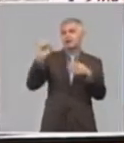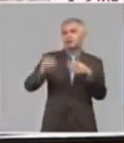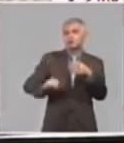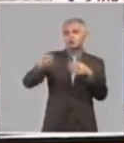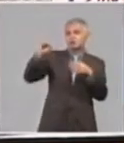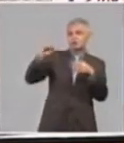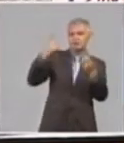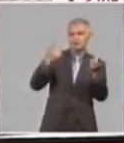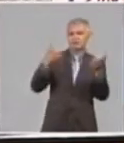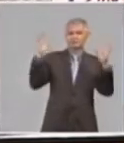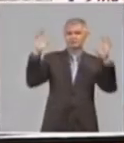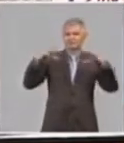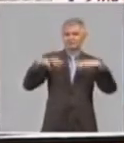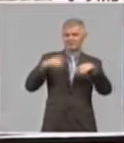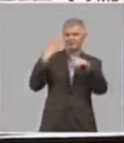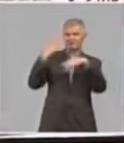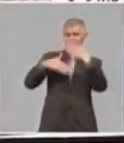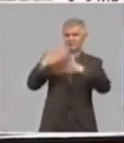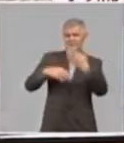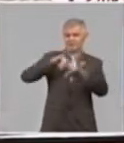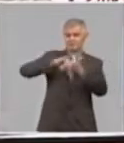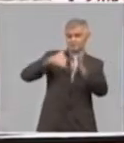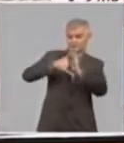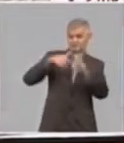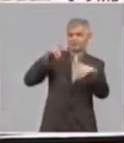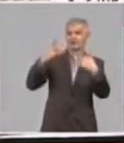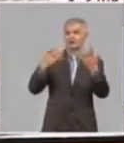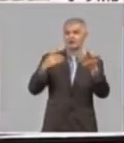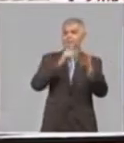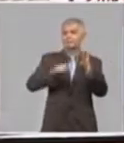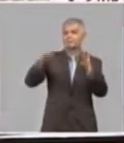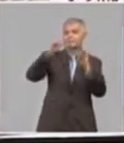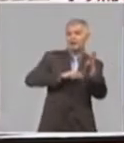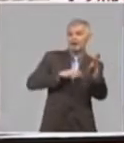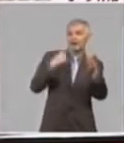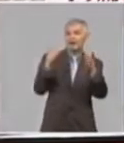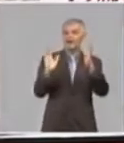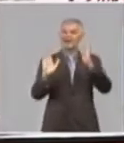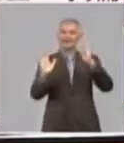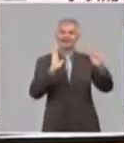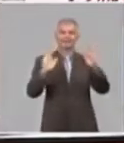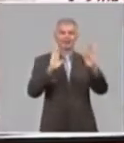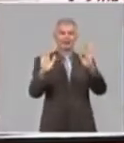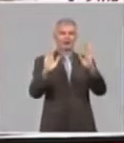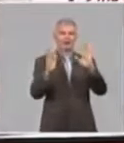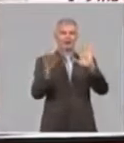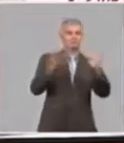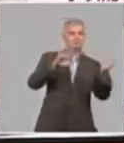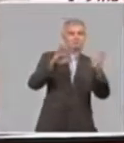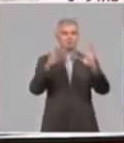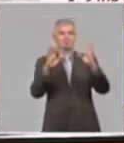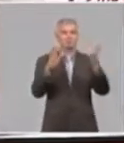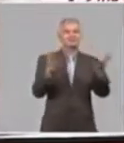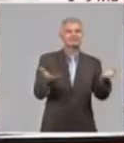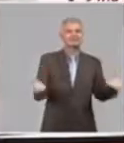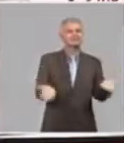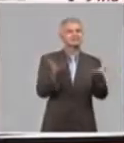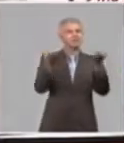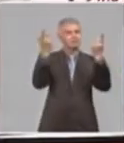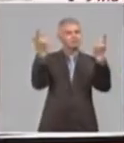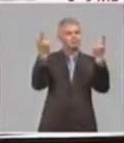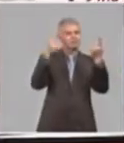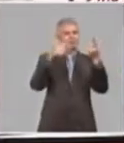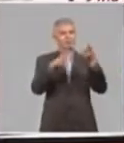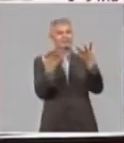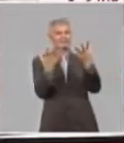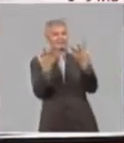ENOS. Y las perspectivas pronostican una fase, digamos, neutral para el desarrollo, tanto de la perspectiva